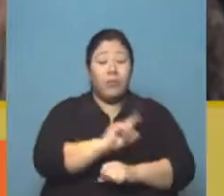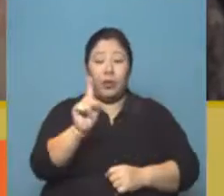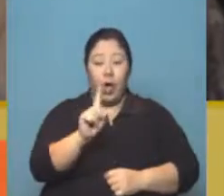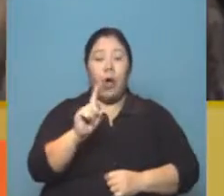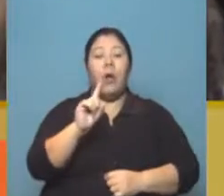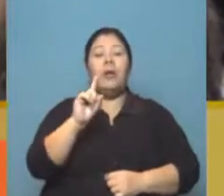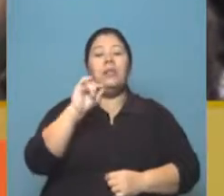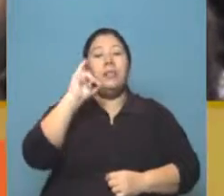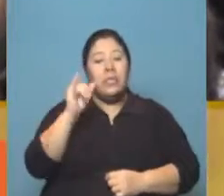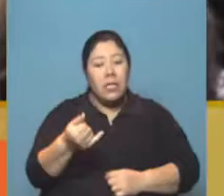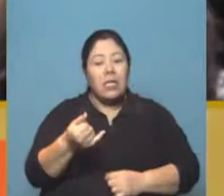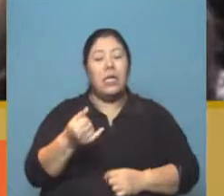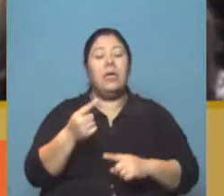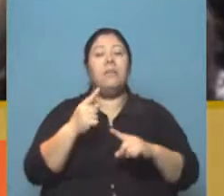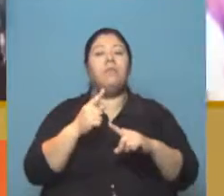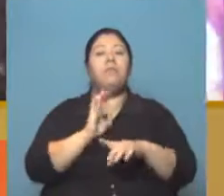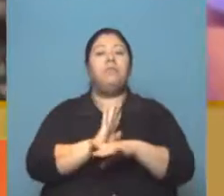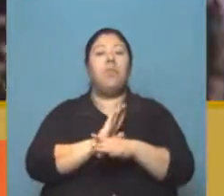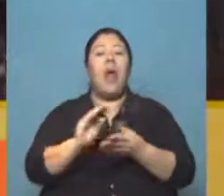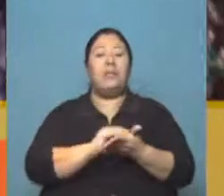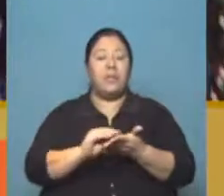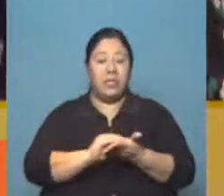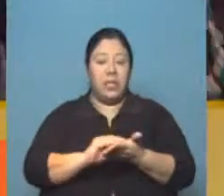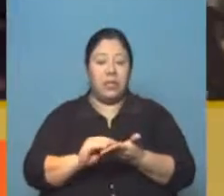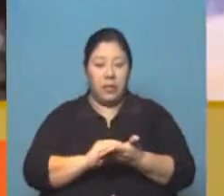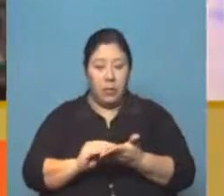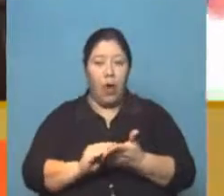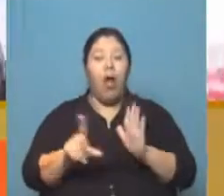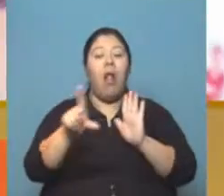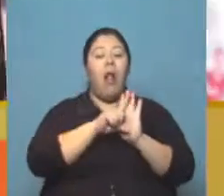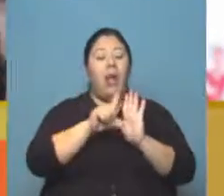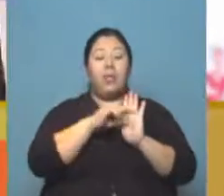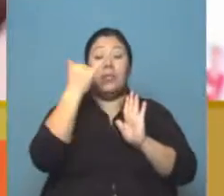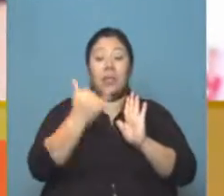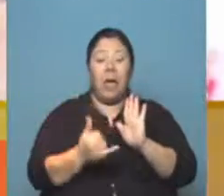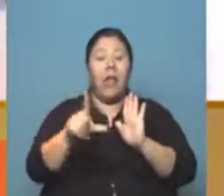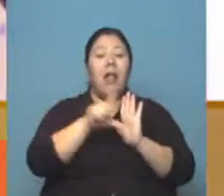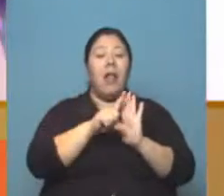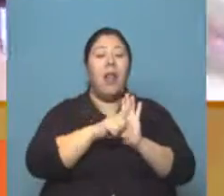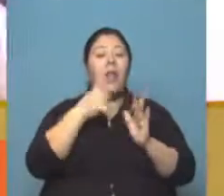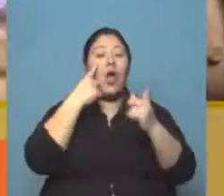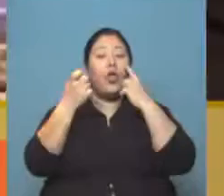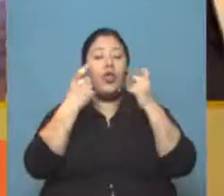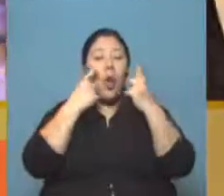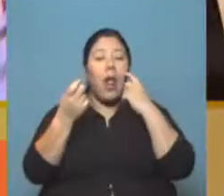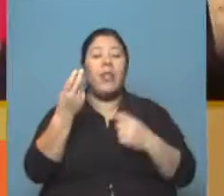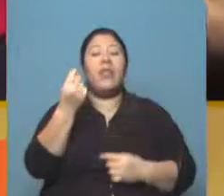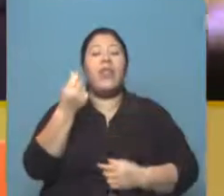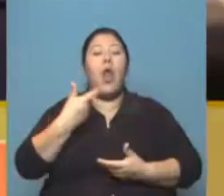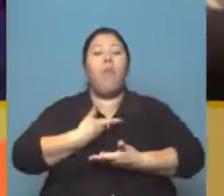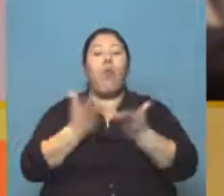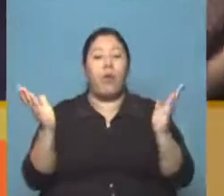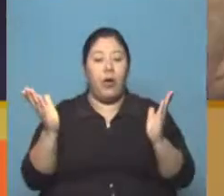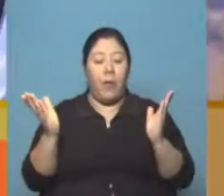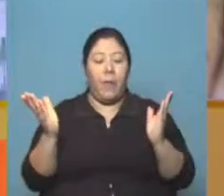carácter administrativo y están tipificados en leyes que regulan el uso del dinero público. La mandataria